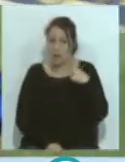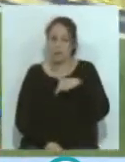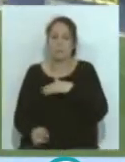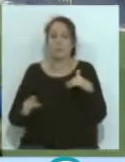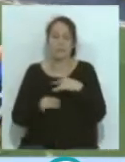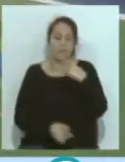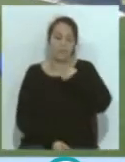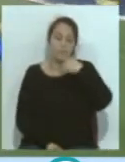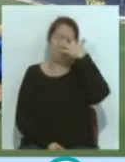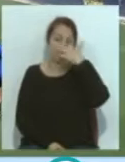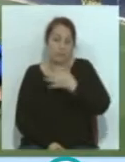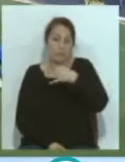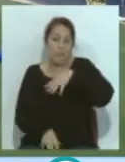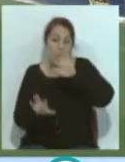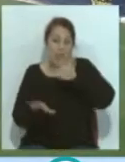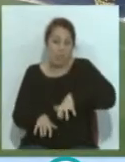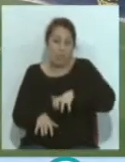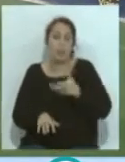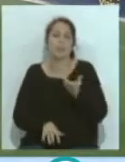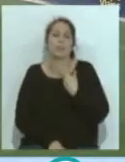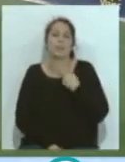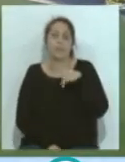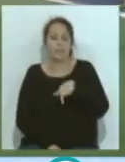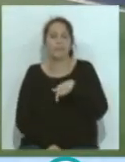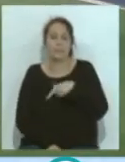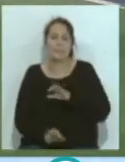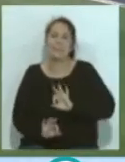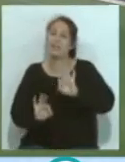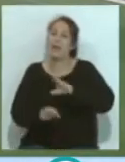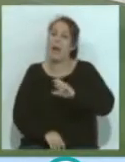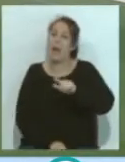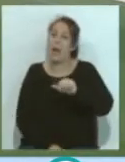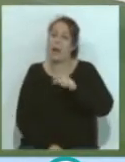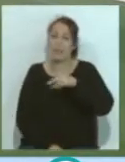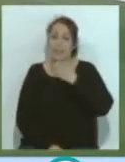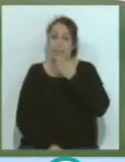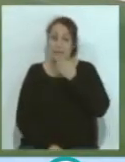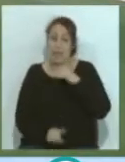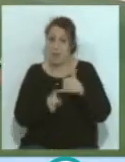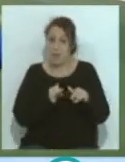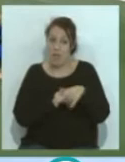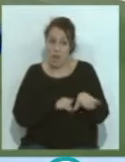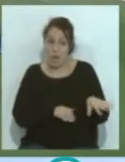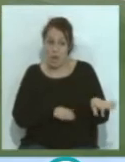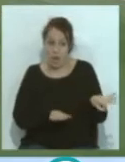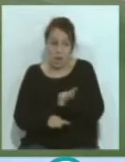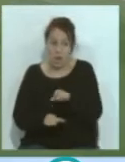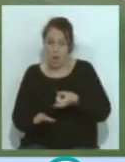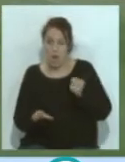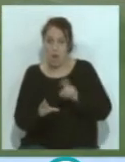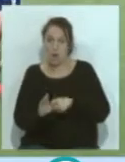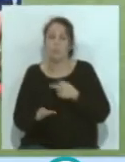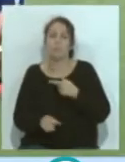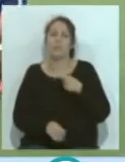creo que el Cádiz y sobre todo Juan Cala, si al final Álvaro cuenta con él, va a estar también